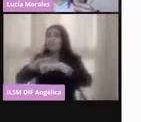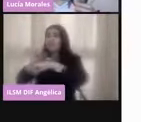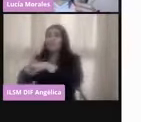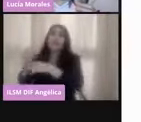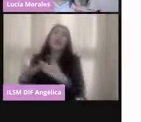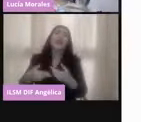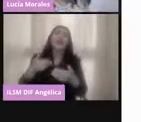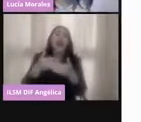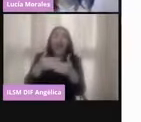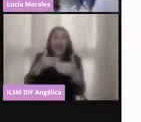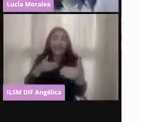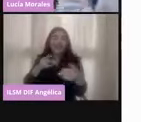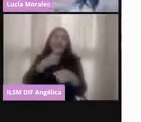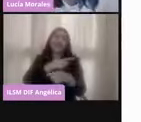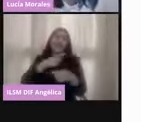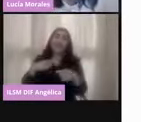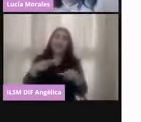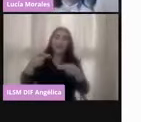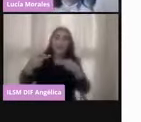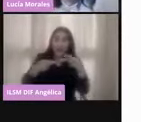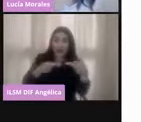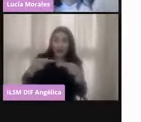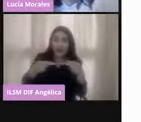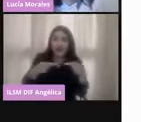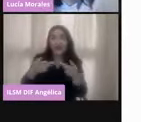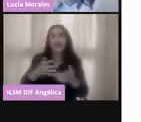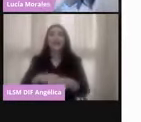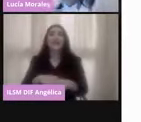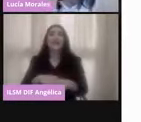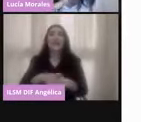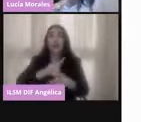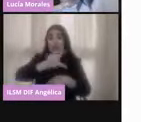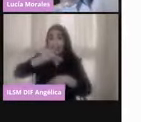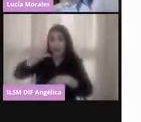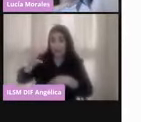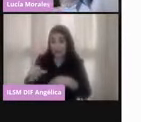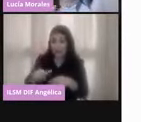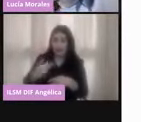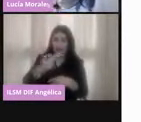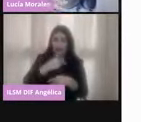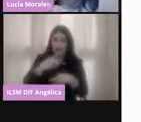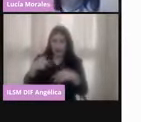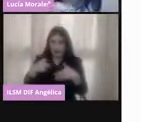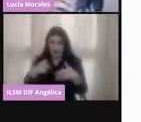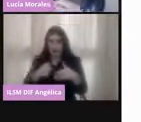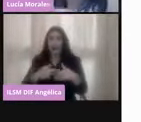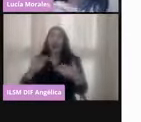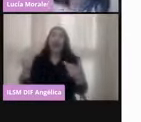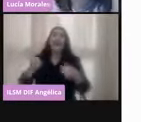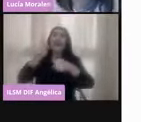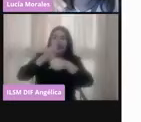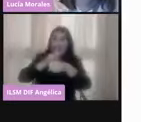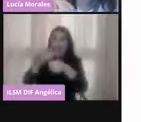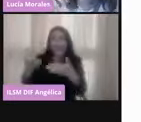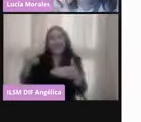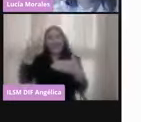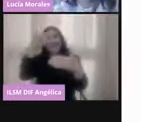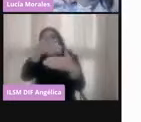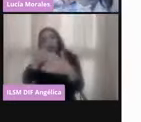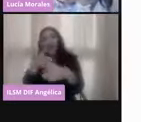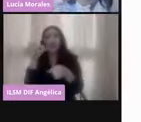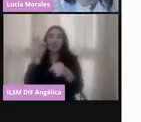primero. Entonces, después de que celebramos la jornada electoral, que es el día donde las y los ciudadanos